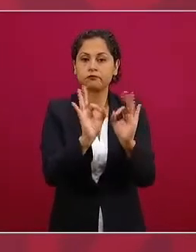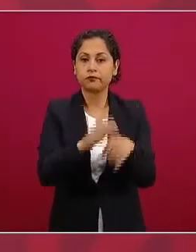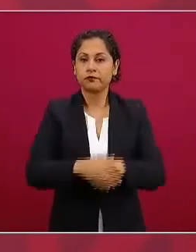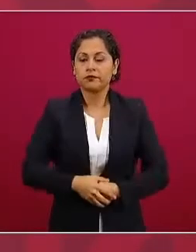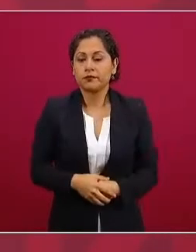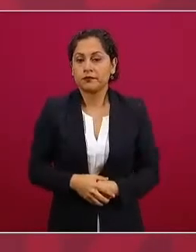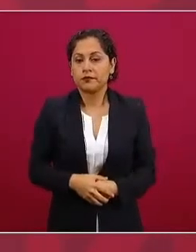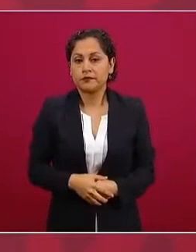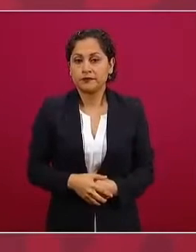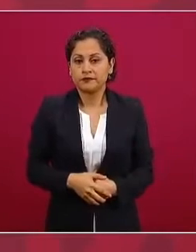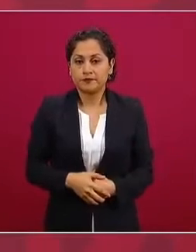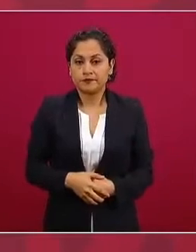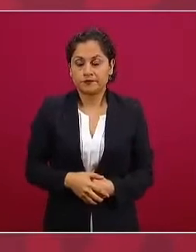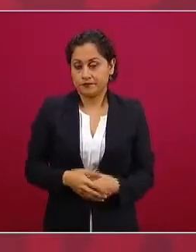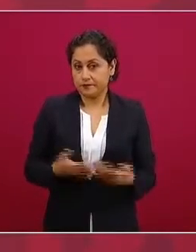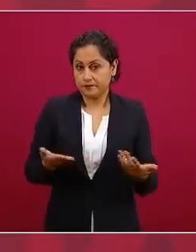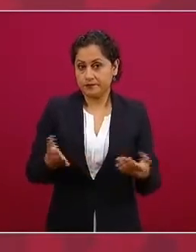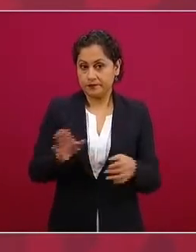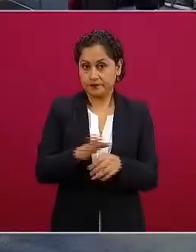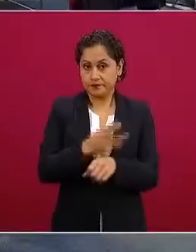entonces estamos